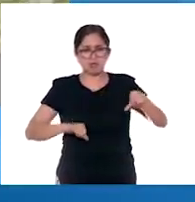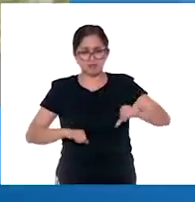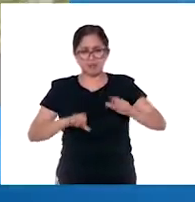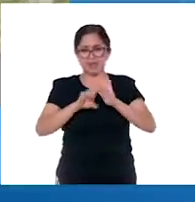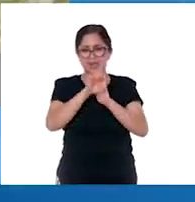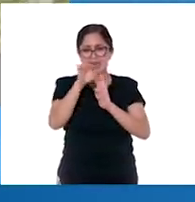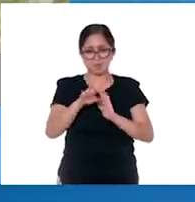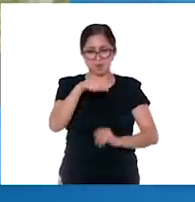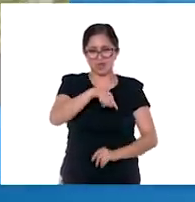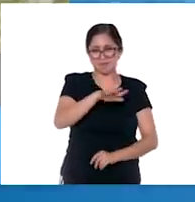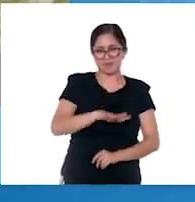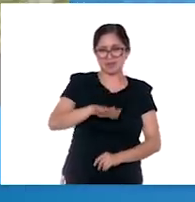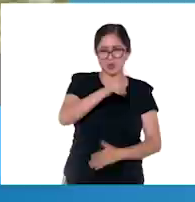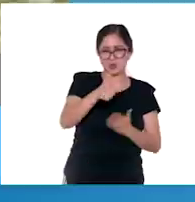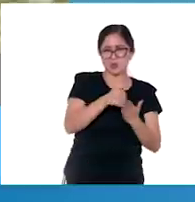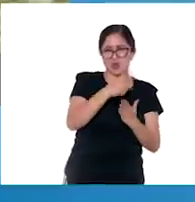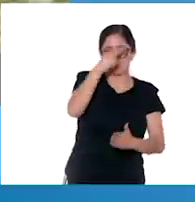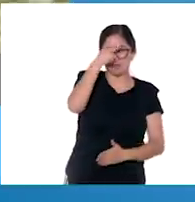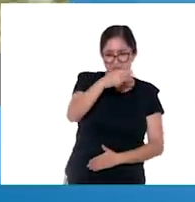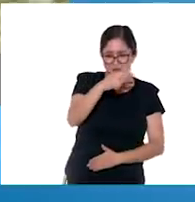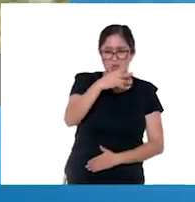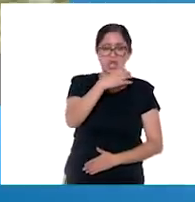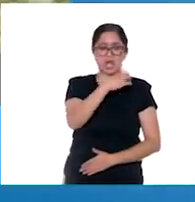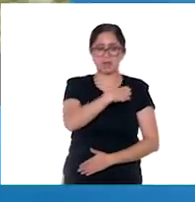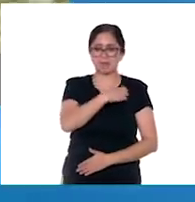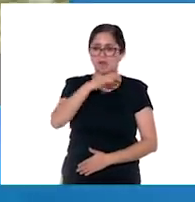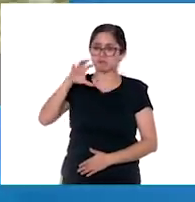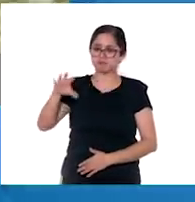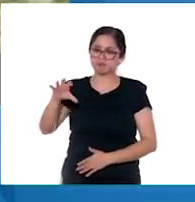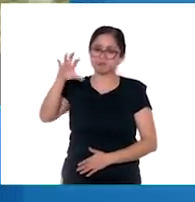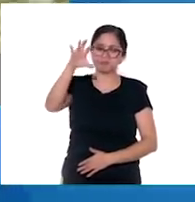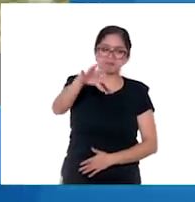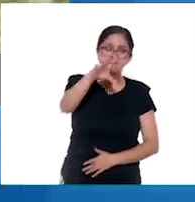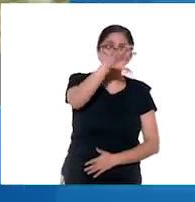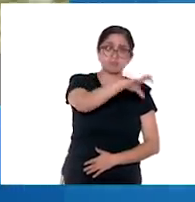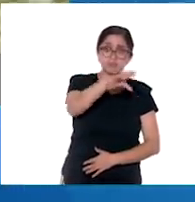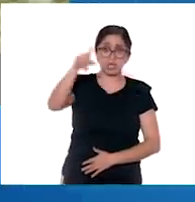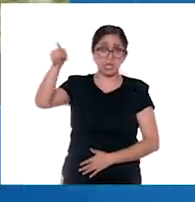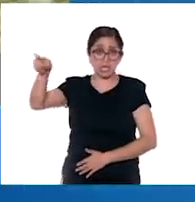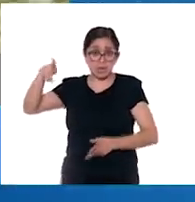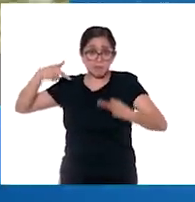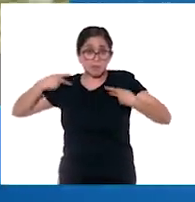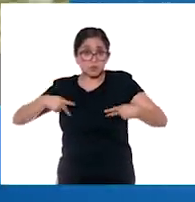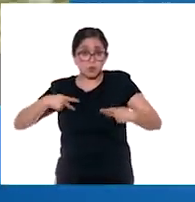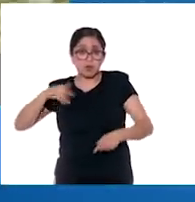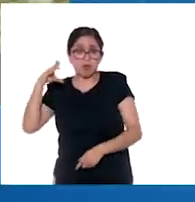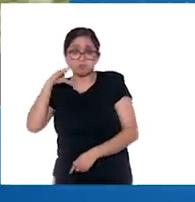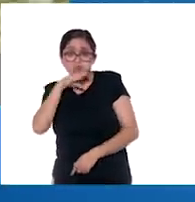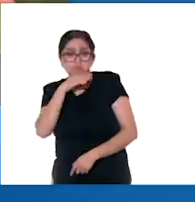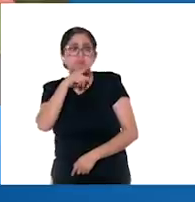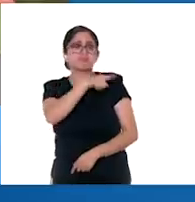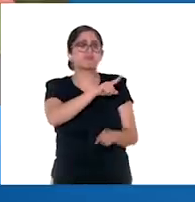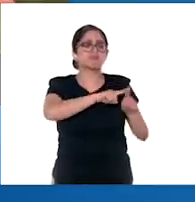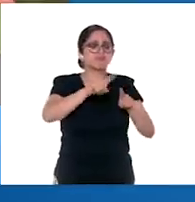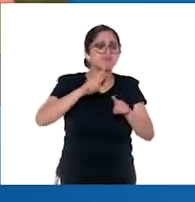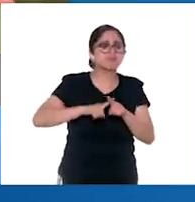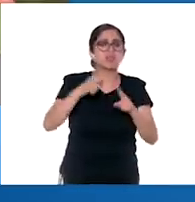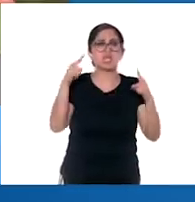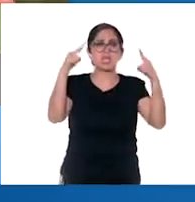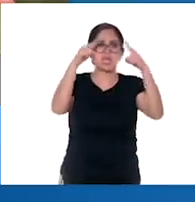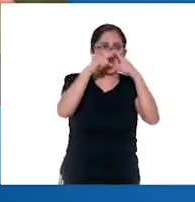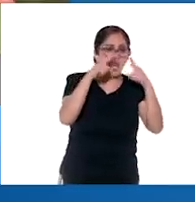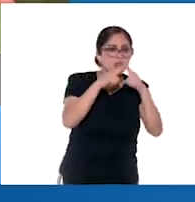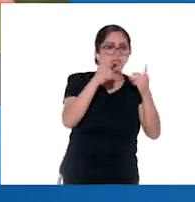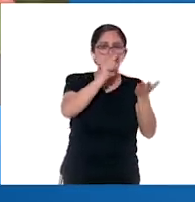de México, en las capitales, fueron muy importantes en el servicio doméstico, por ejemplo. Trabajaban en iglesias, en conventos, en